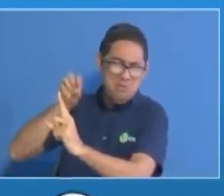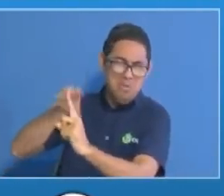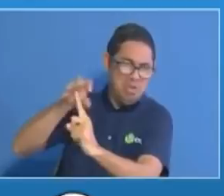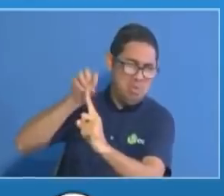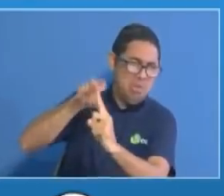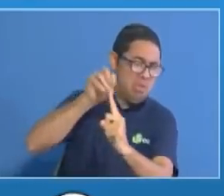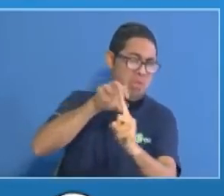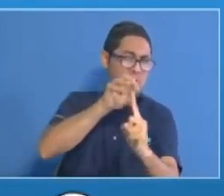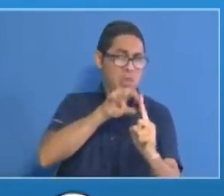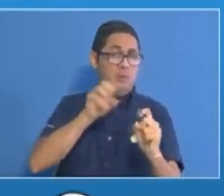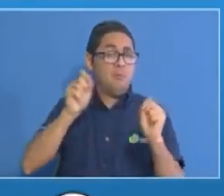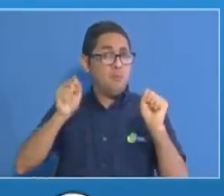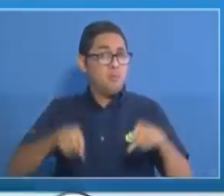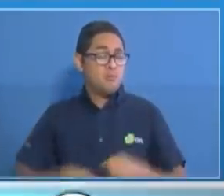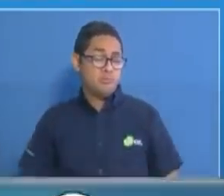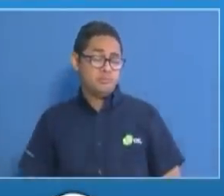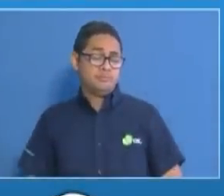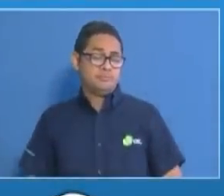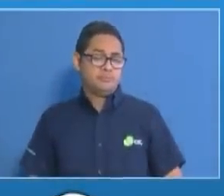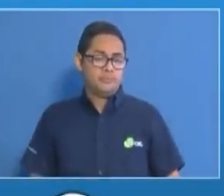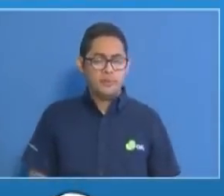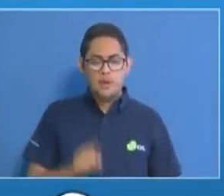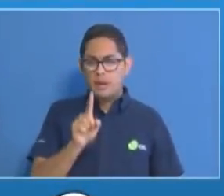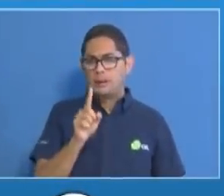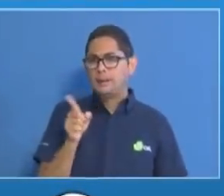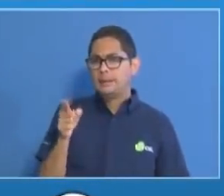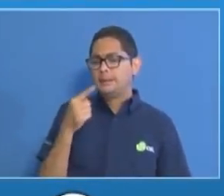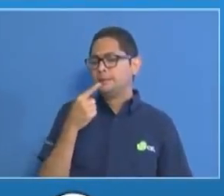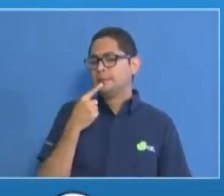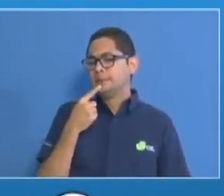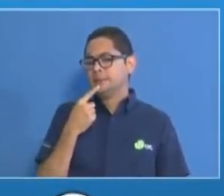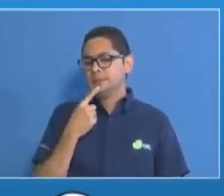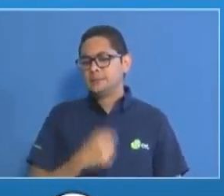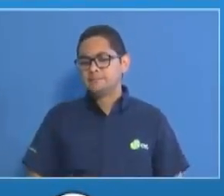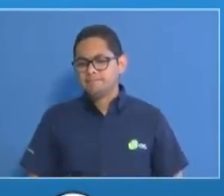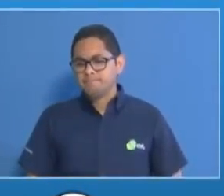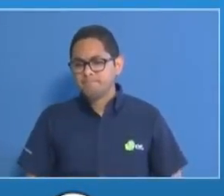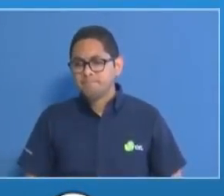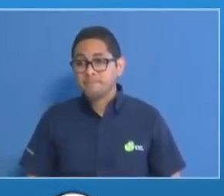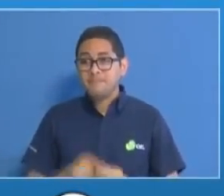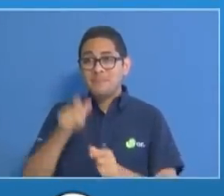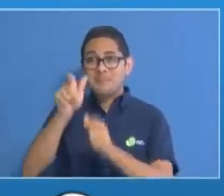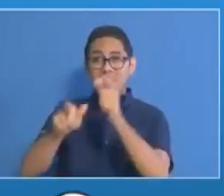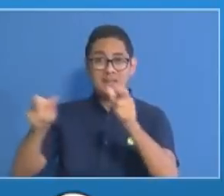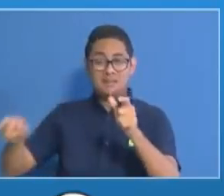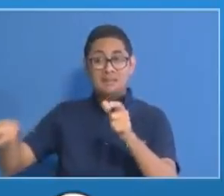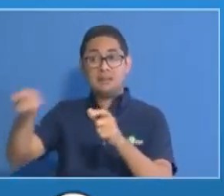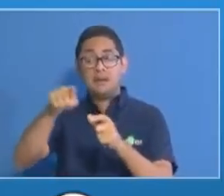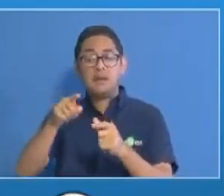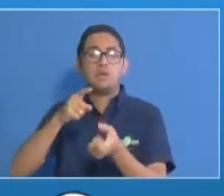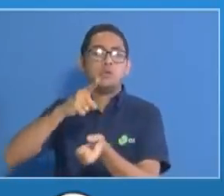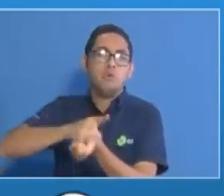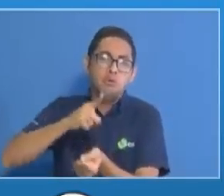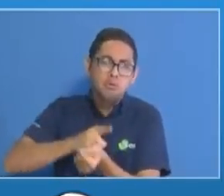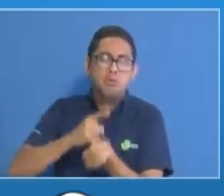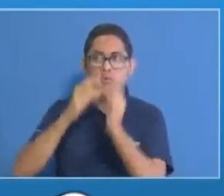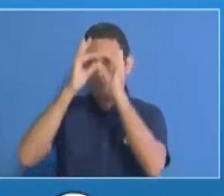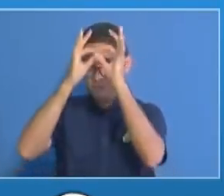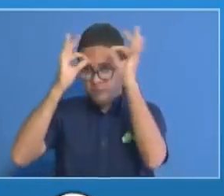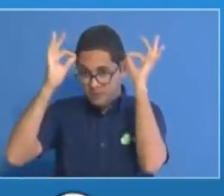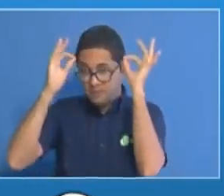oportunidad quiero referirme a la afectación de trabajadores de la salud como consecuencia